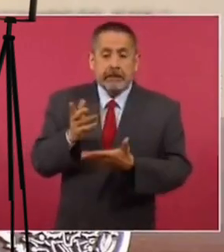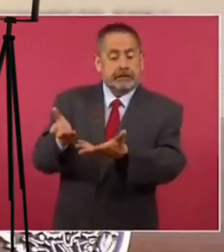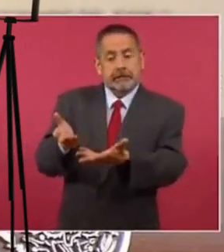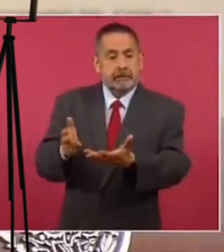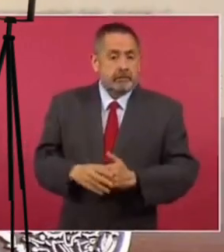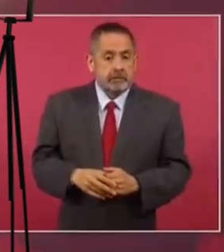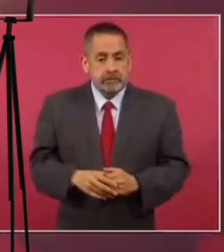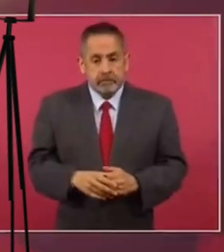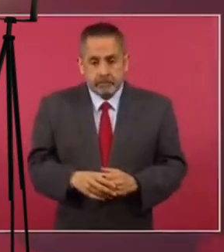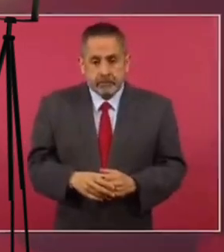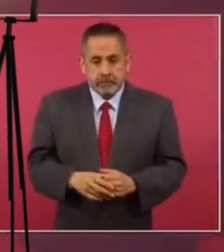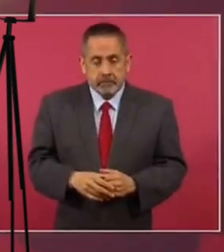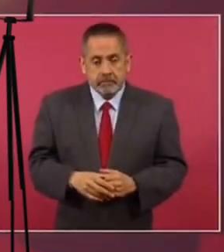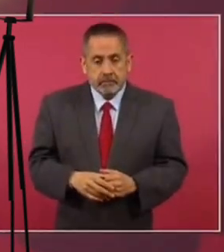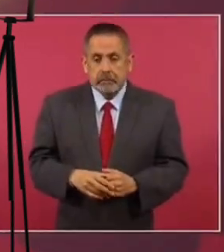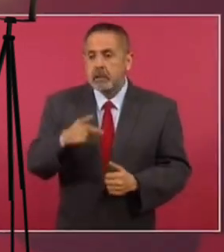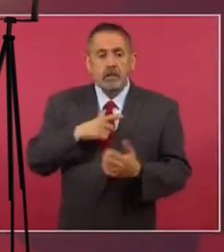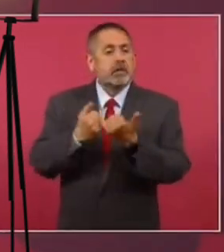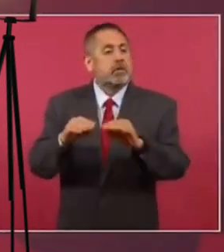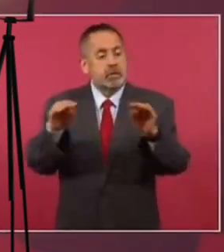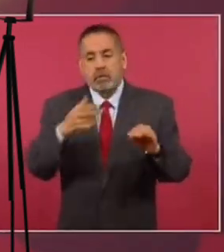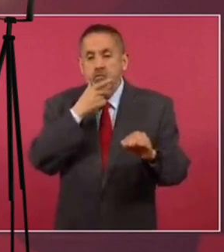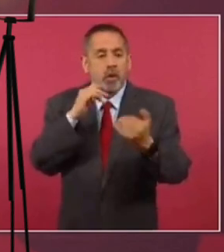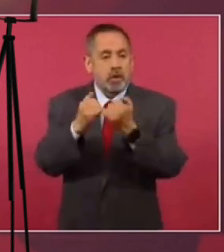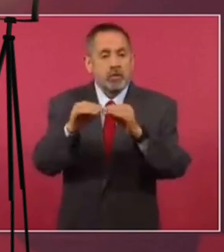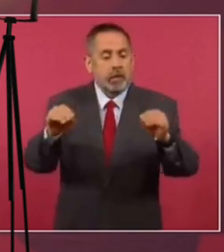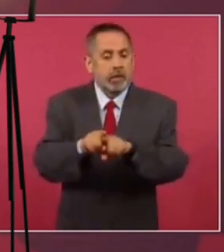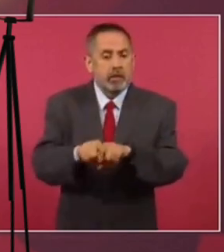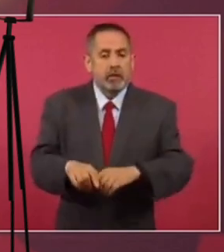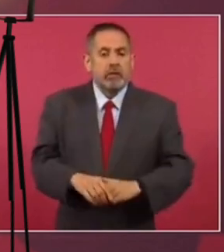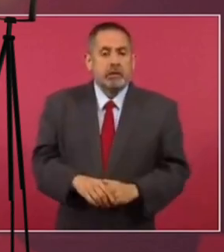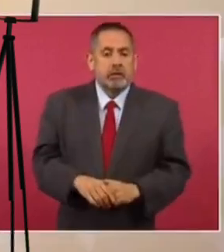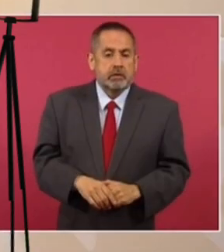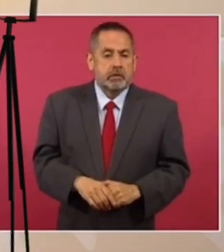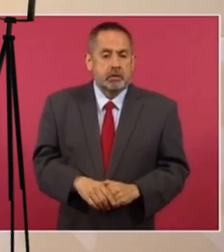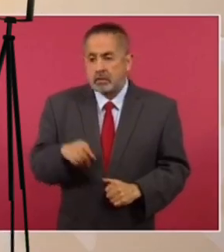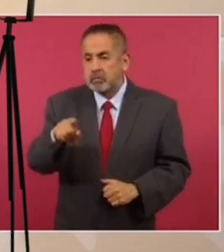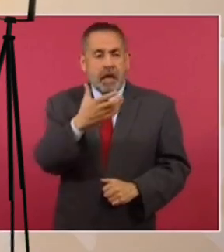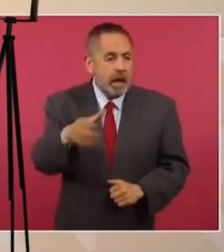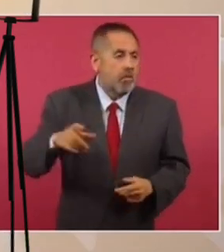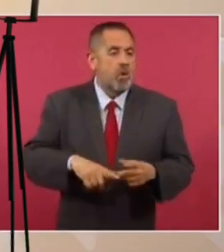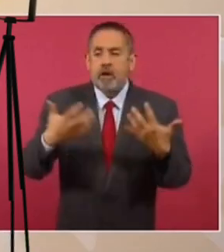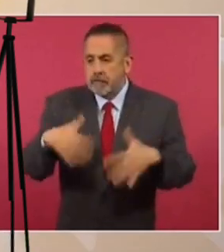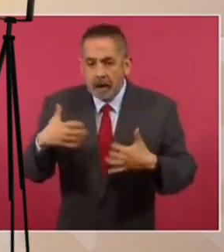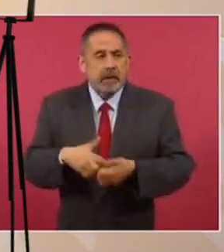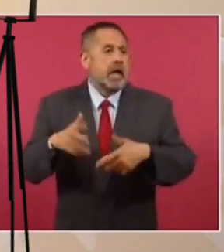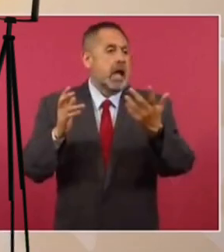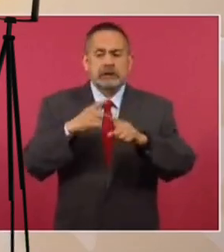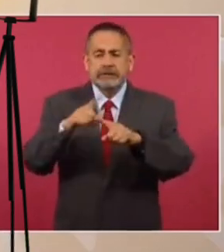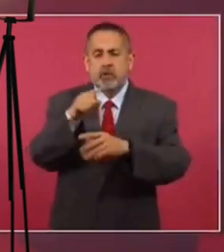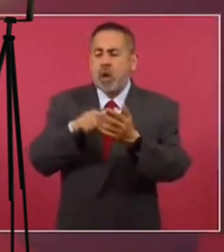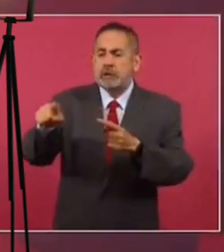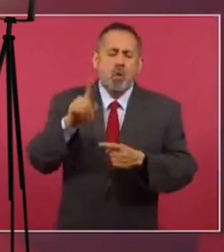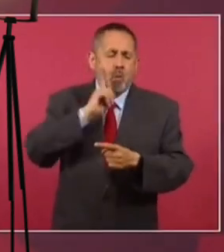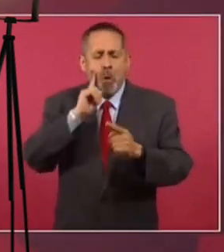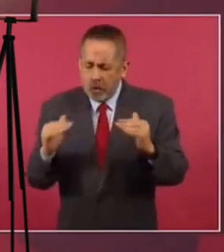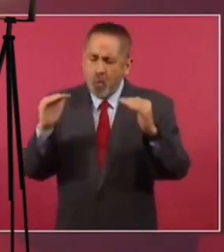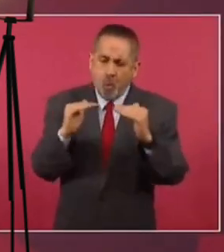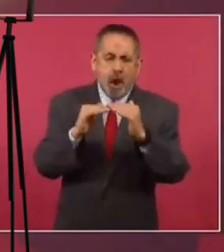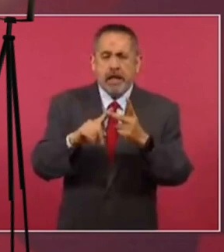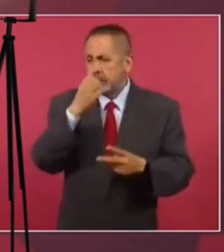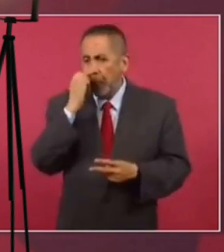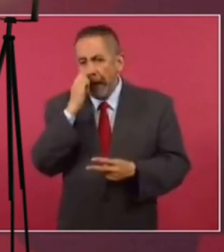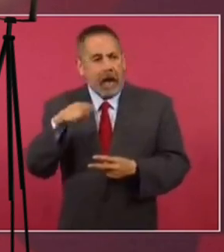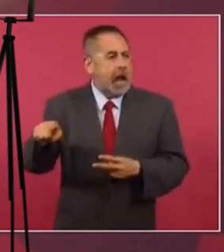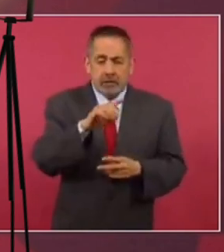hay que luchar por la igualdad de la mujer en el campo, en las fábricas, en la